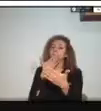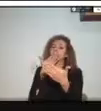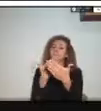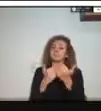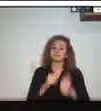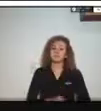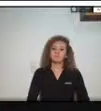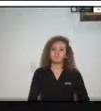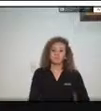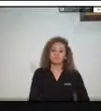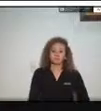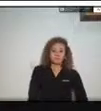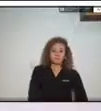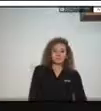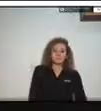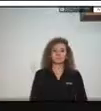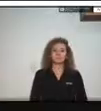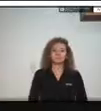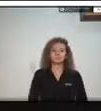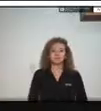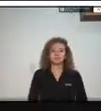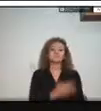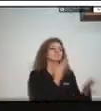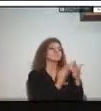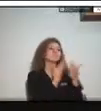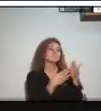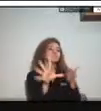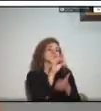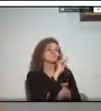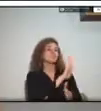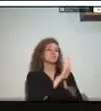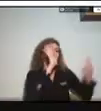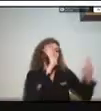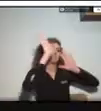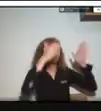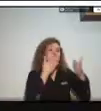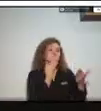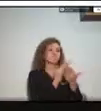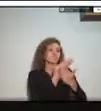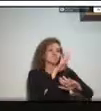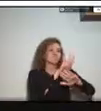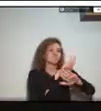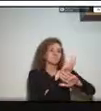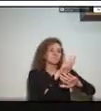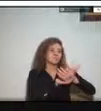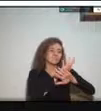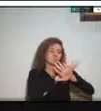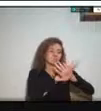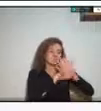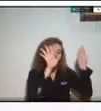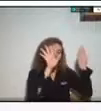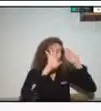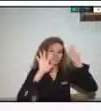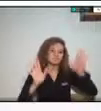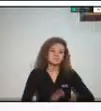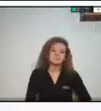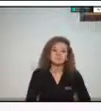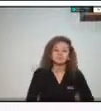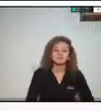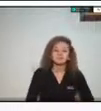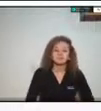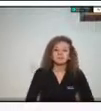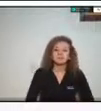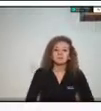muchísimas gracias a ustedes hasta luego buena tarde muchas gracias muchas gracias gracias por la página todos los